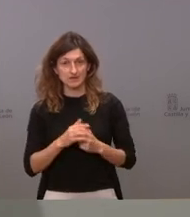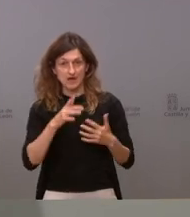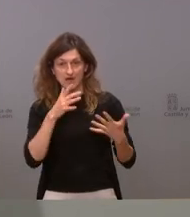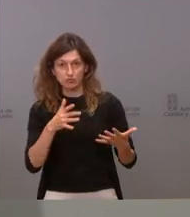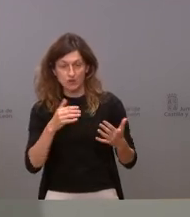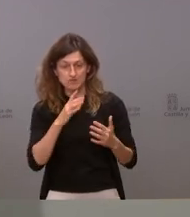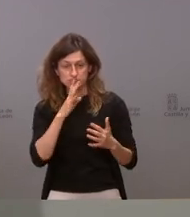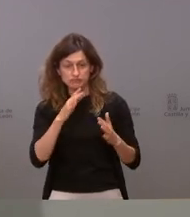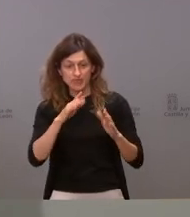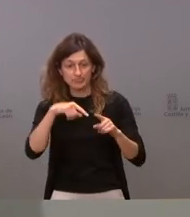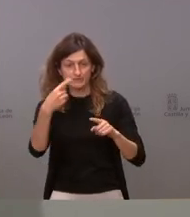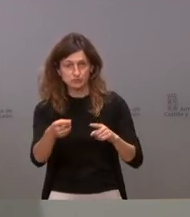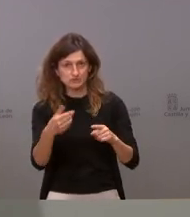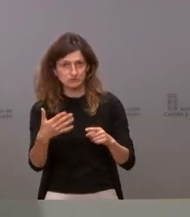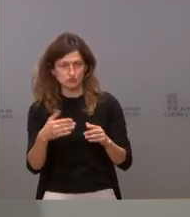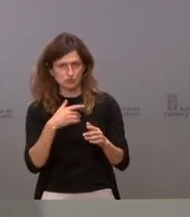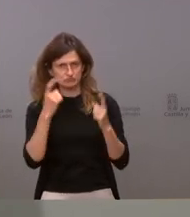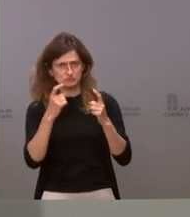preocupe nosotros tenemos intención de seguir